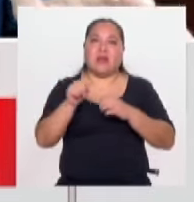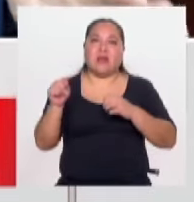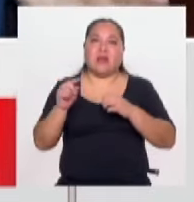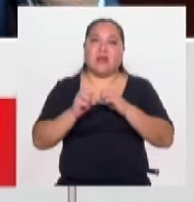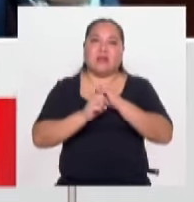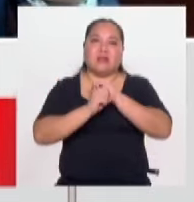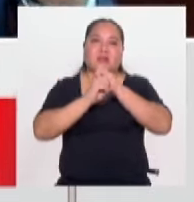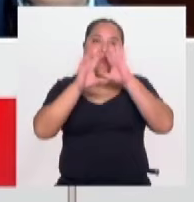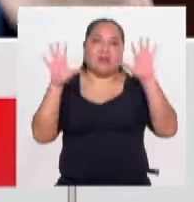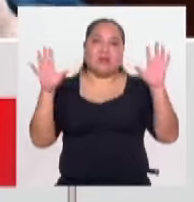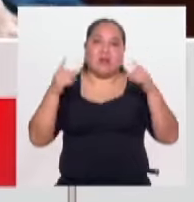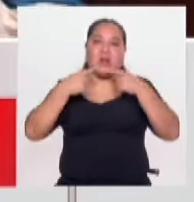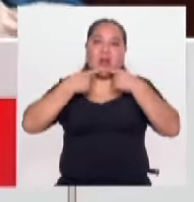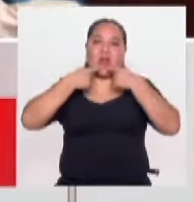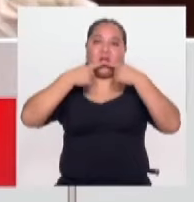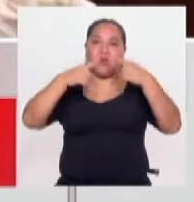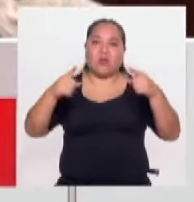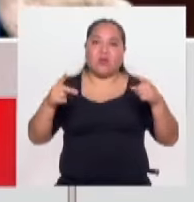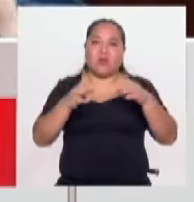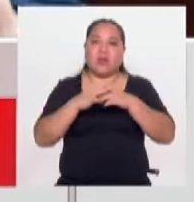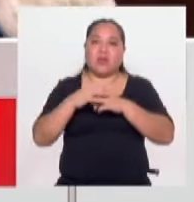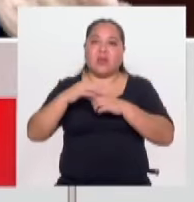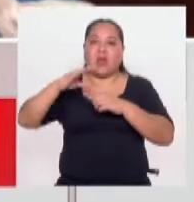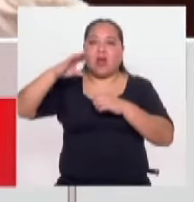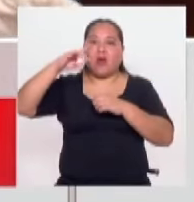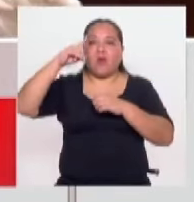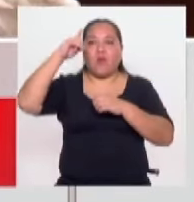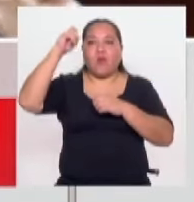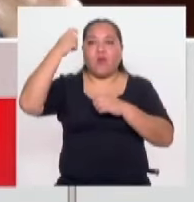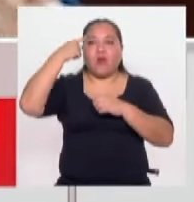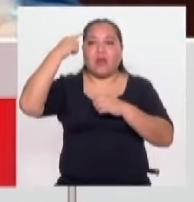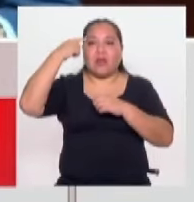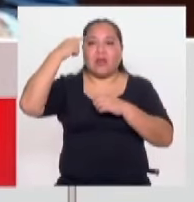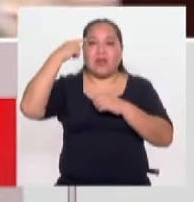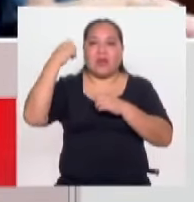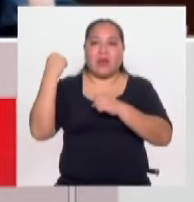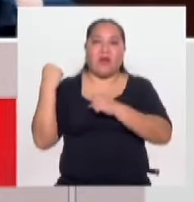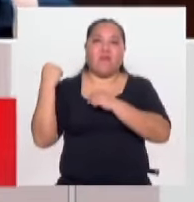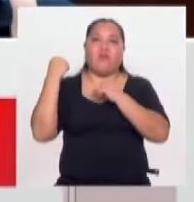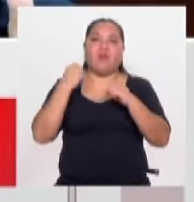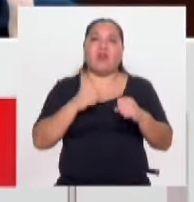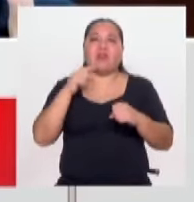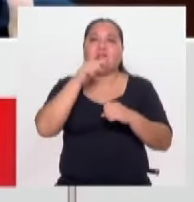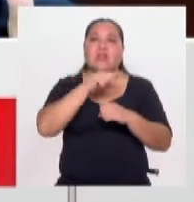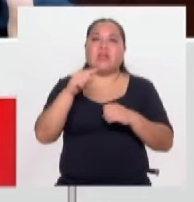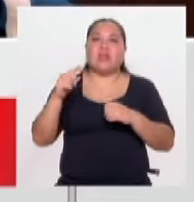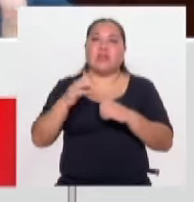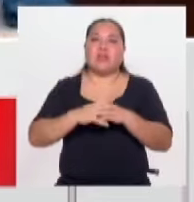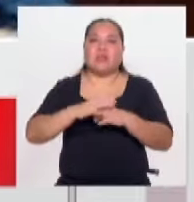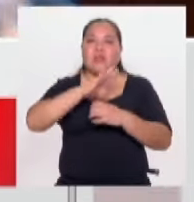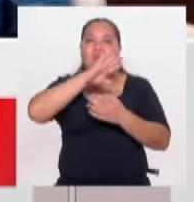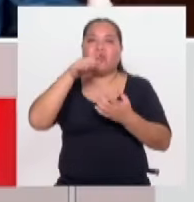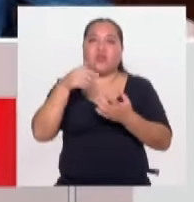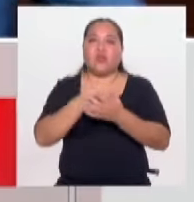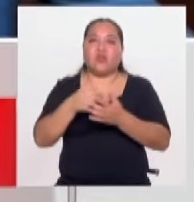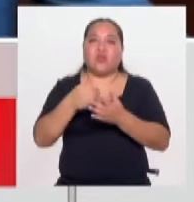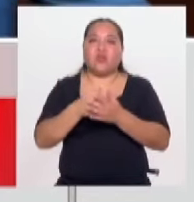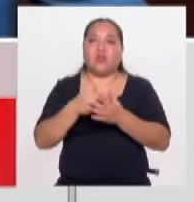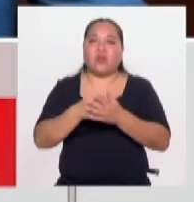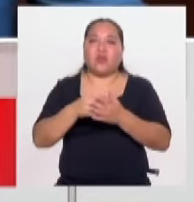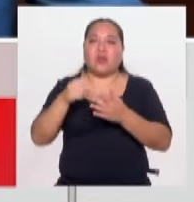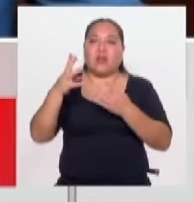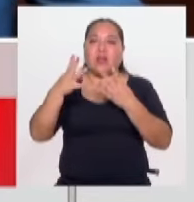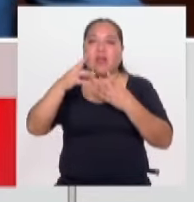Cuando anuncia usted que va a tomar políticas duras. Entonces este es un problema que todos lo tenemos. Además, en el Perú las cárceles